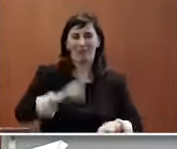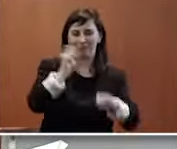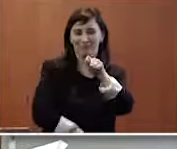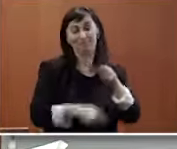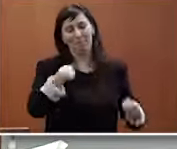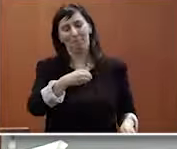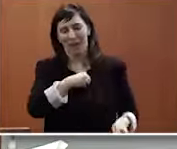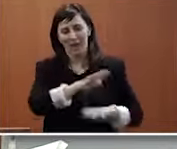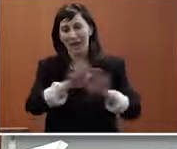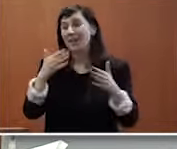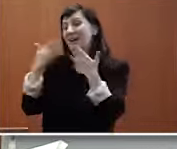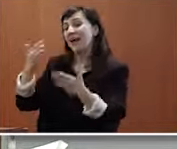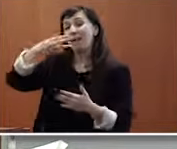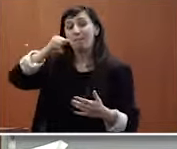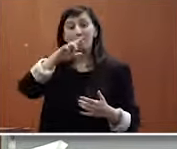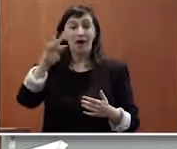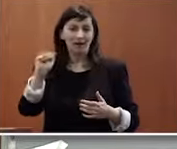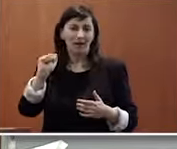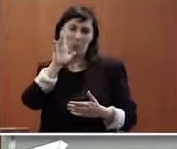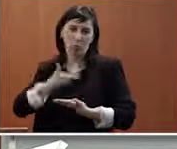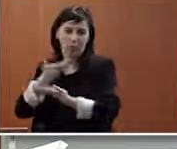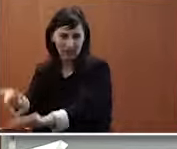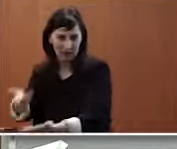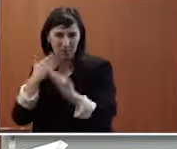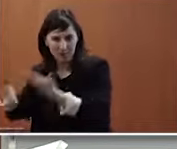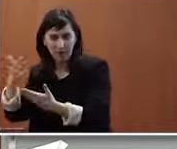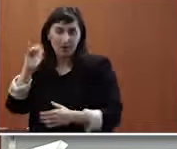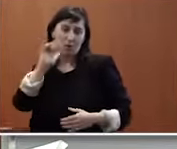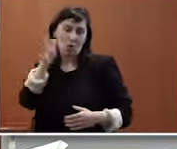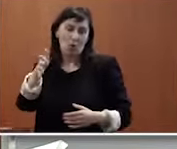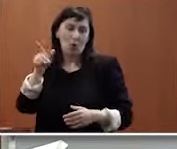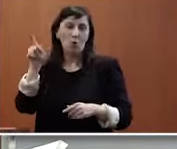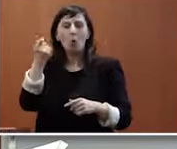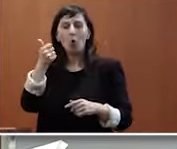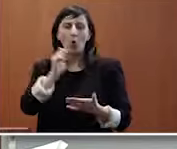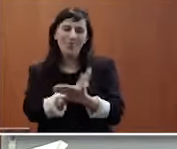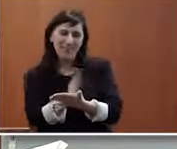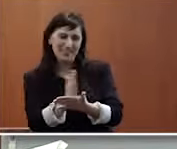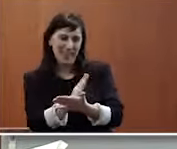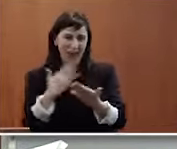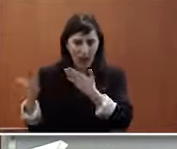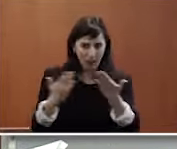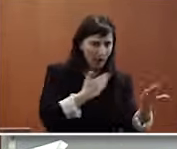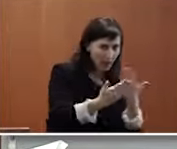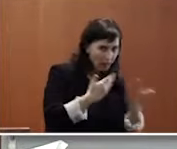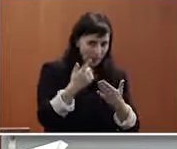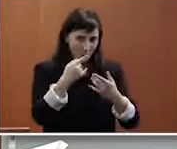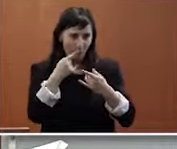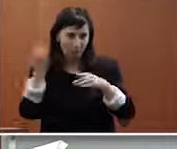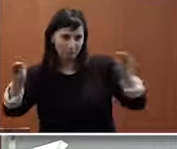as gracias a Marta por haberlo hecho posible e por haber servido de Celestina Buena en esta